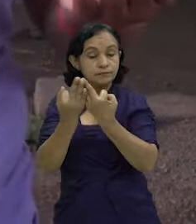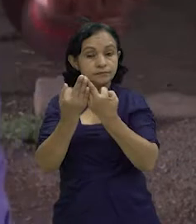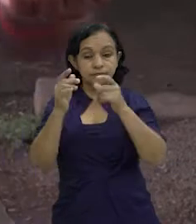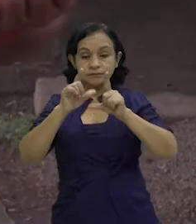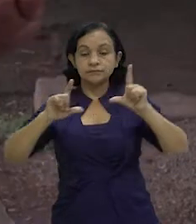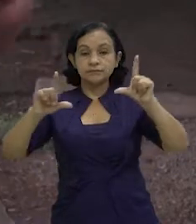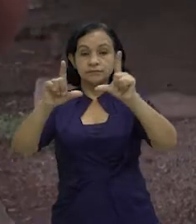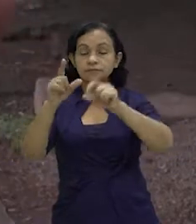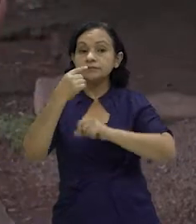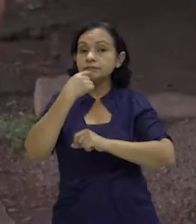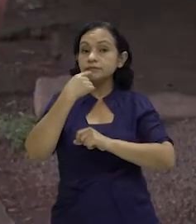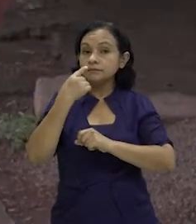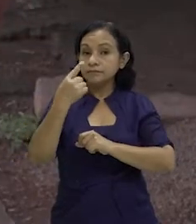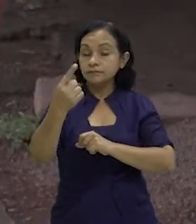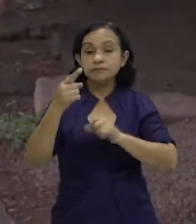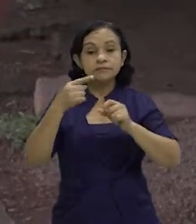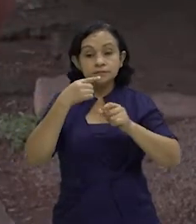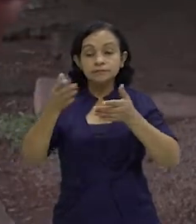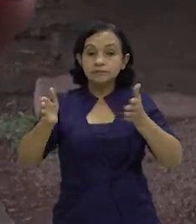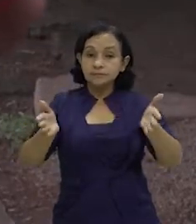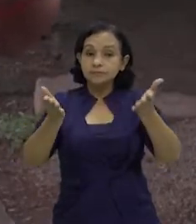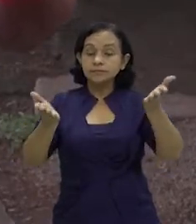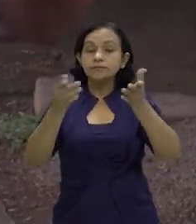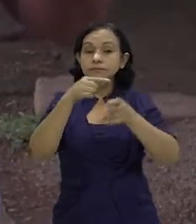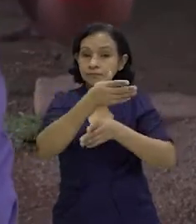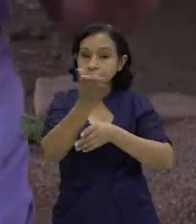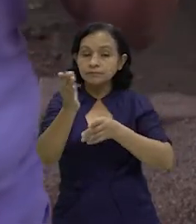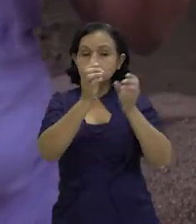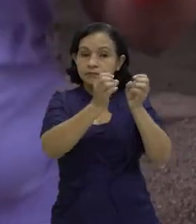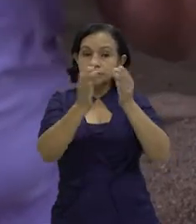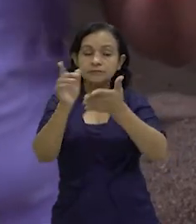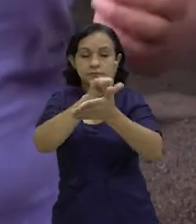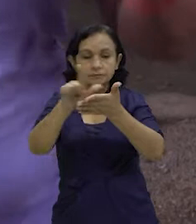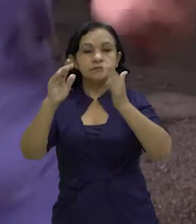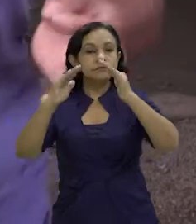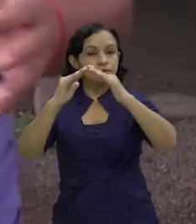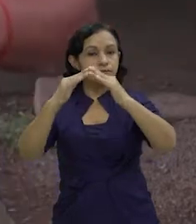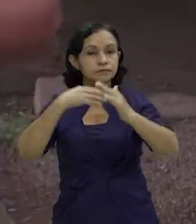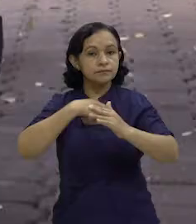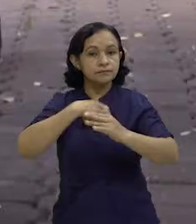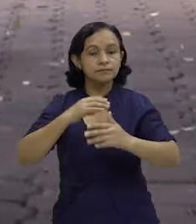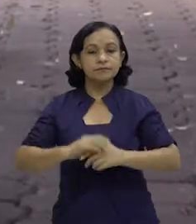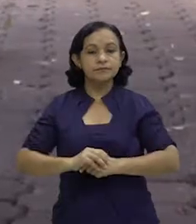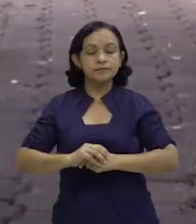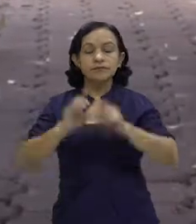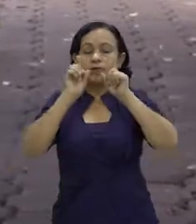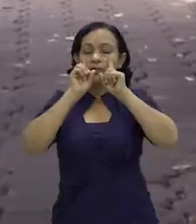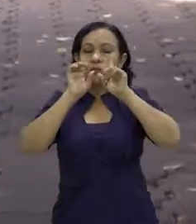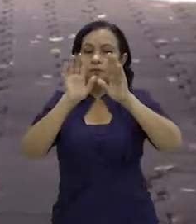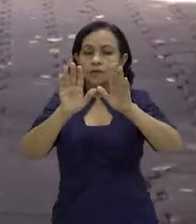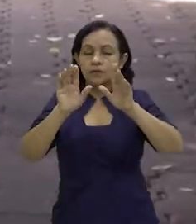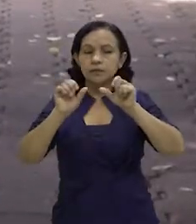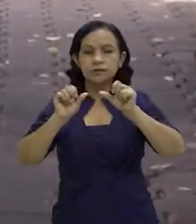en este sector, yo eso las invito a que mantengan en orden y aseo su hogar. El